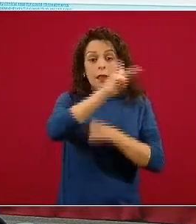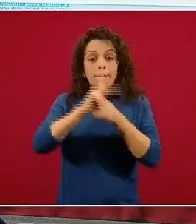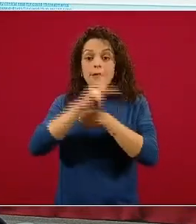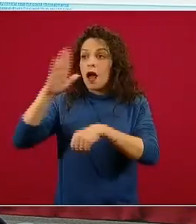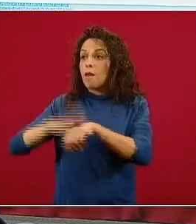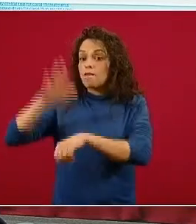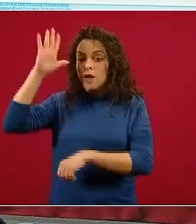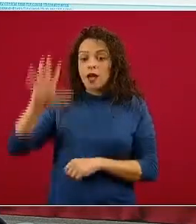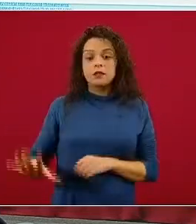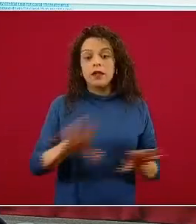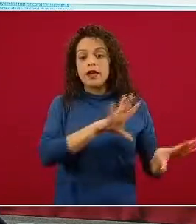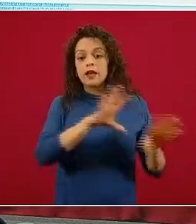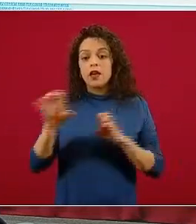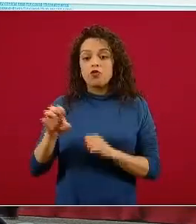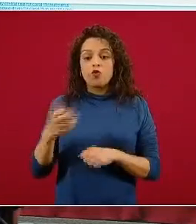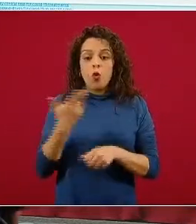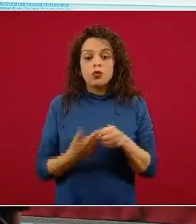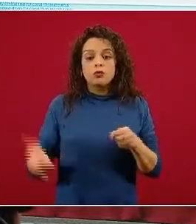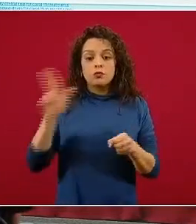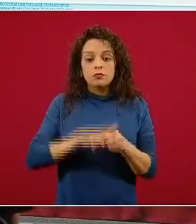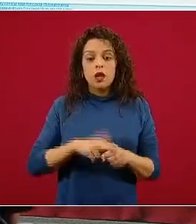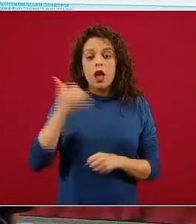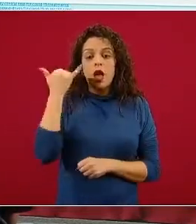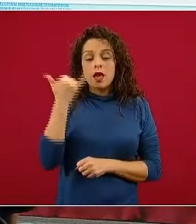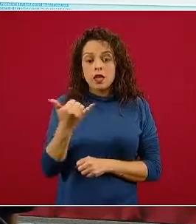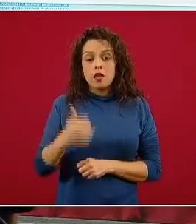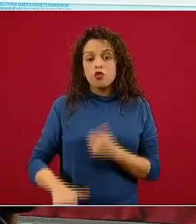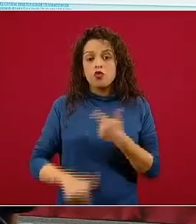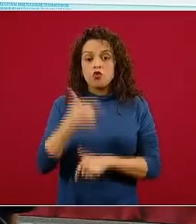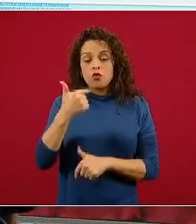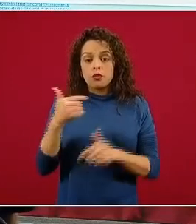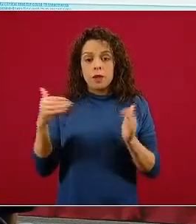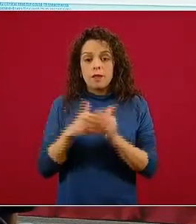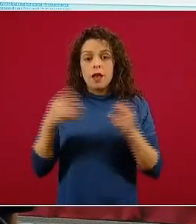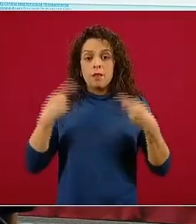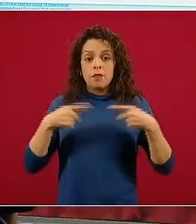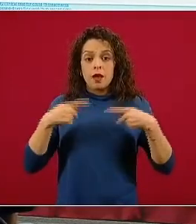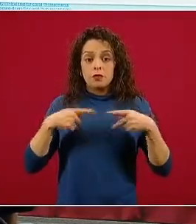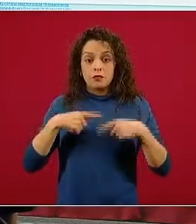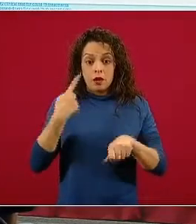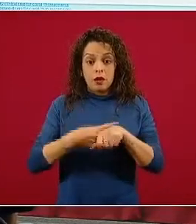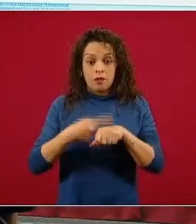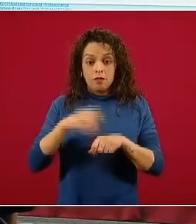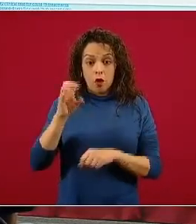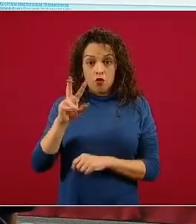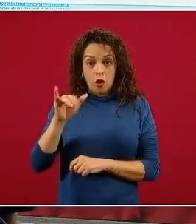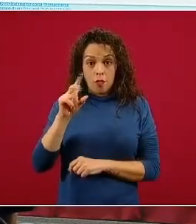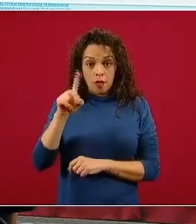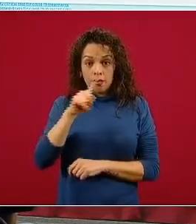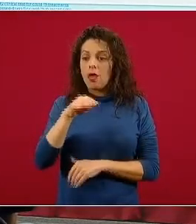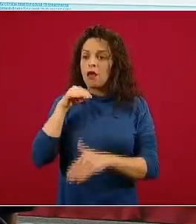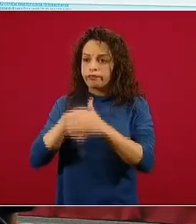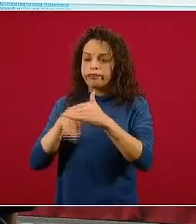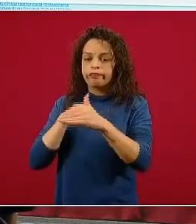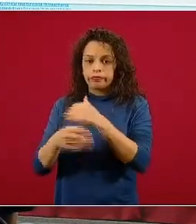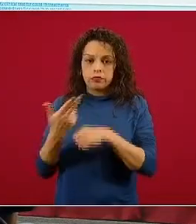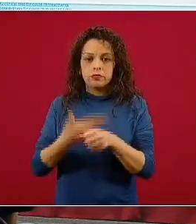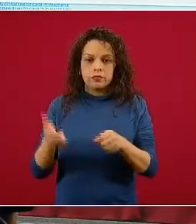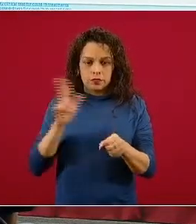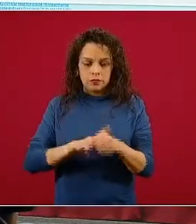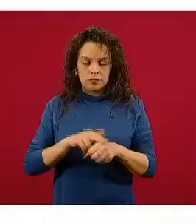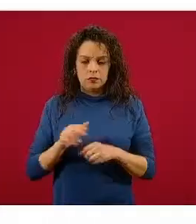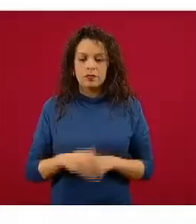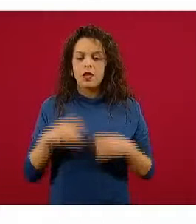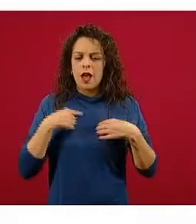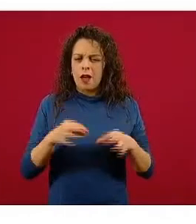reclutaron a 12 mil personas enfermas de COVID-19. No les abrumo con cada detalle metodológico,